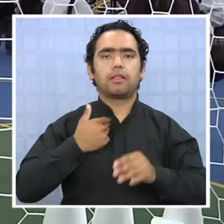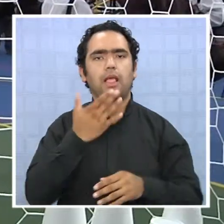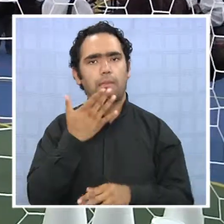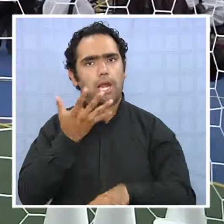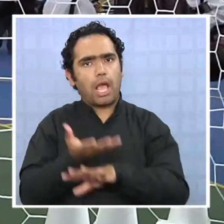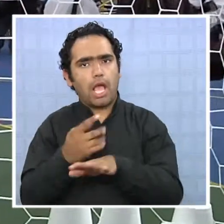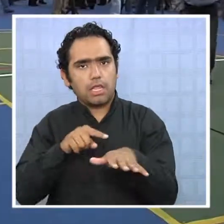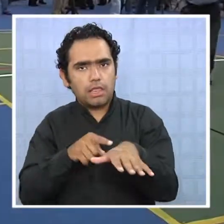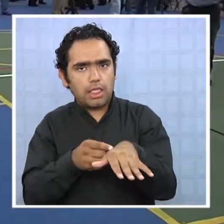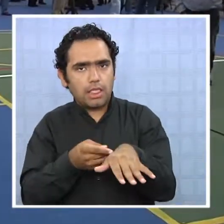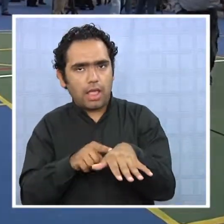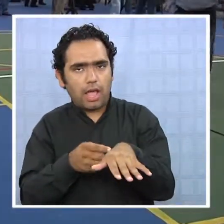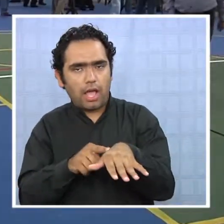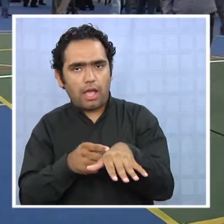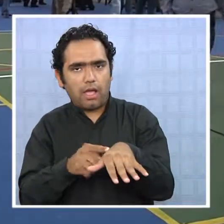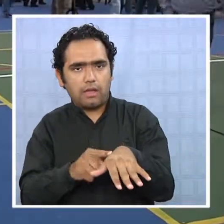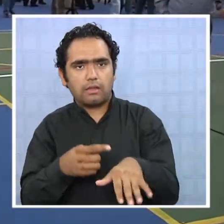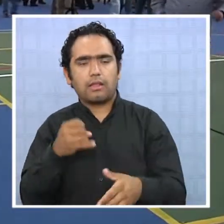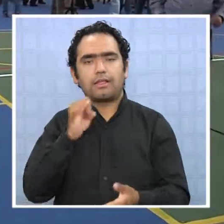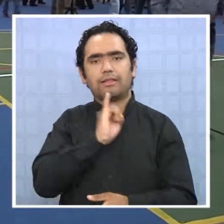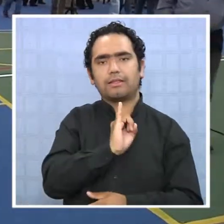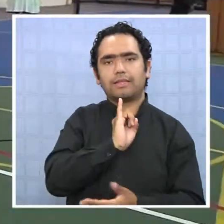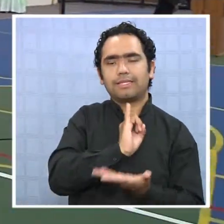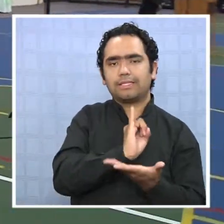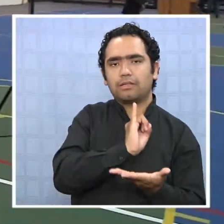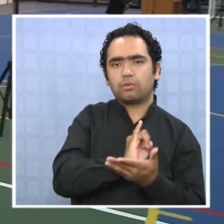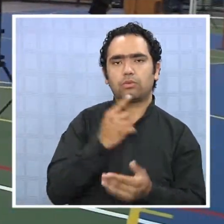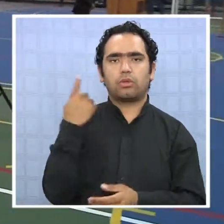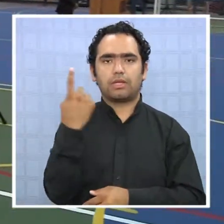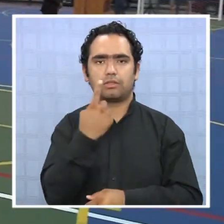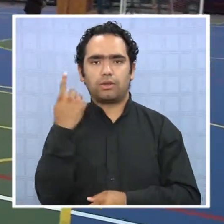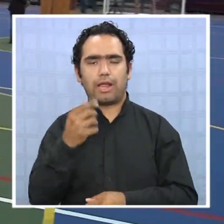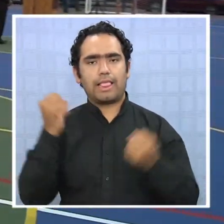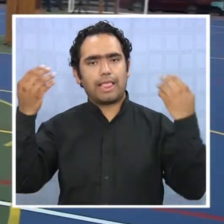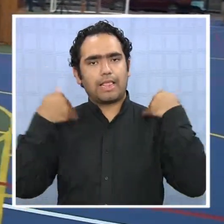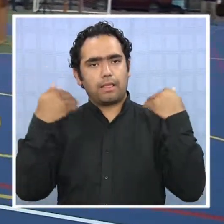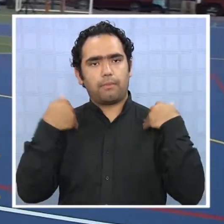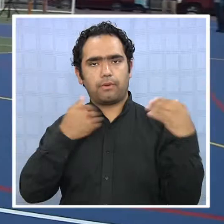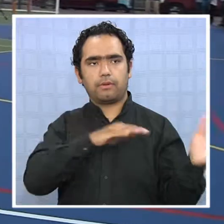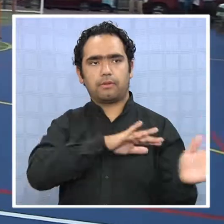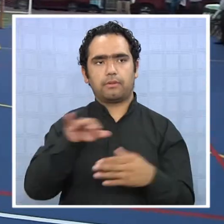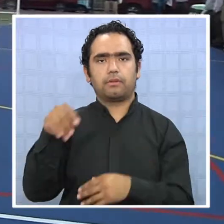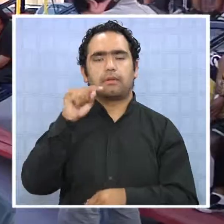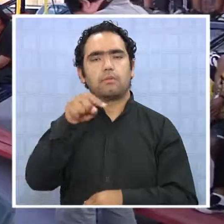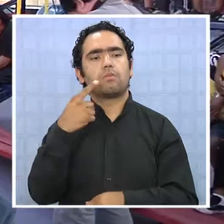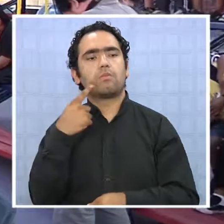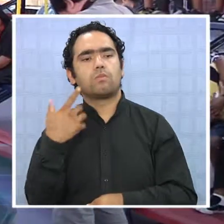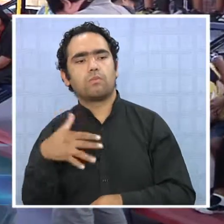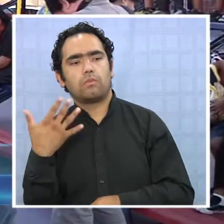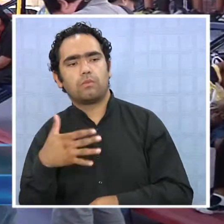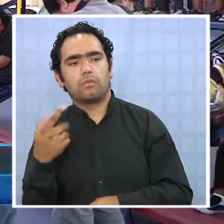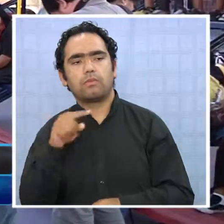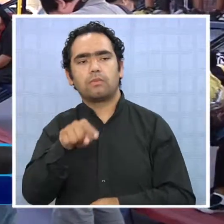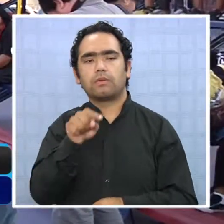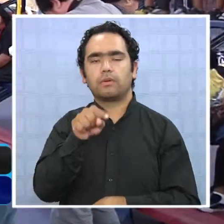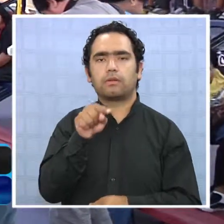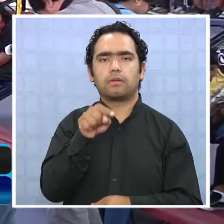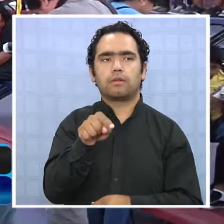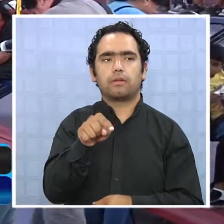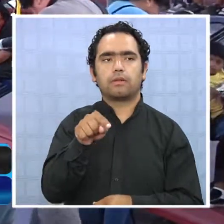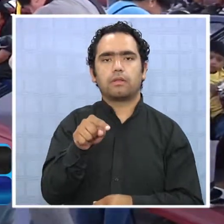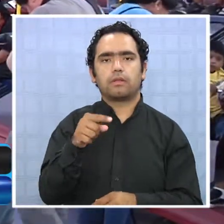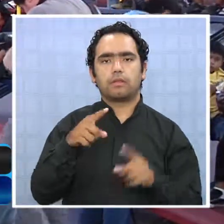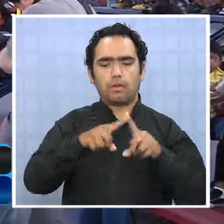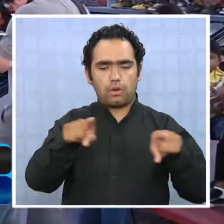talleres impartidos por personal del Instituto Nacional del Deporte. Y es muy importante el rol que juega IND, porque a través de infraestructura